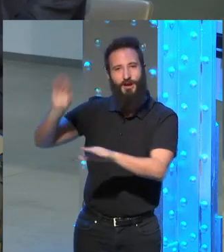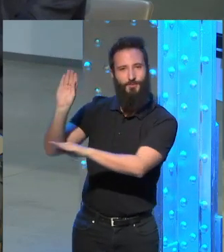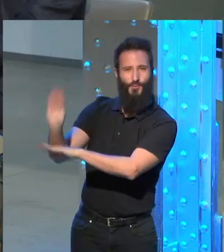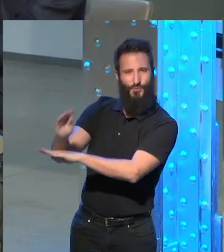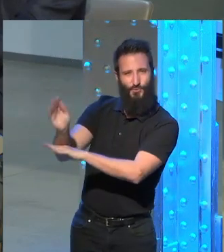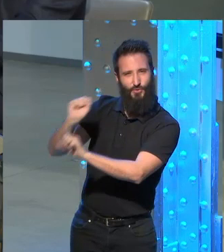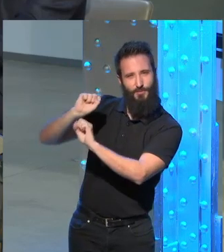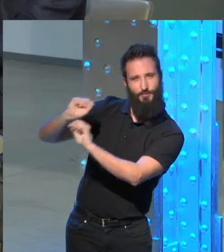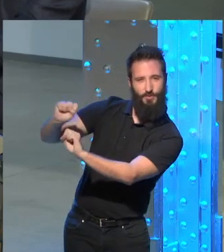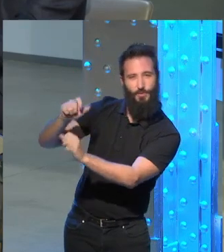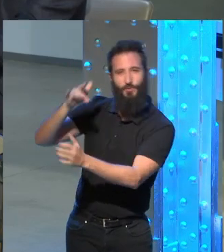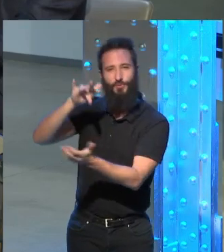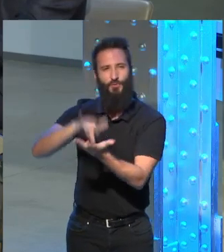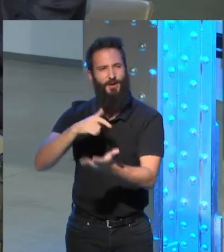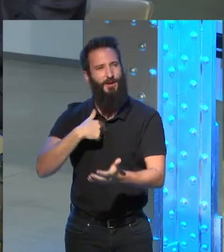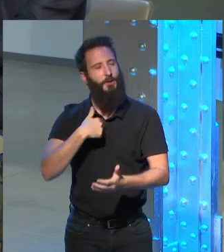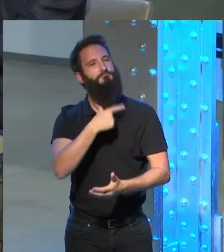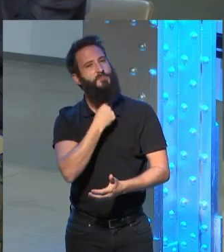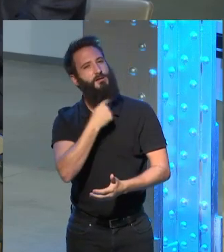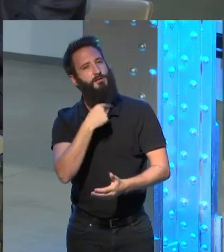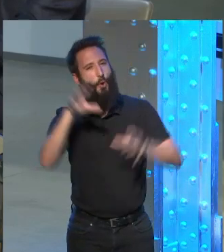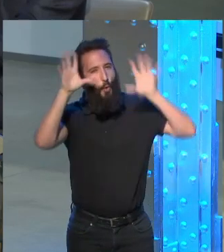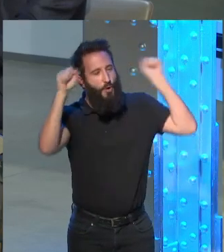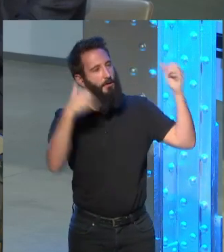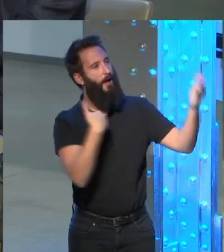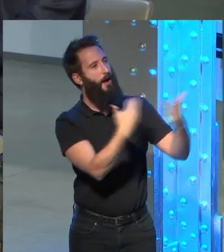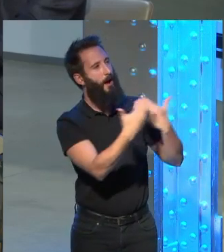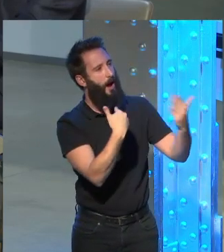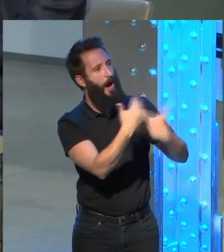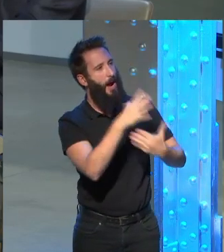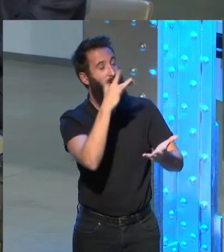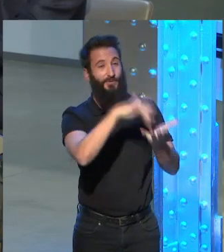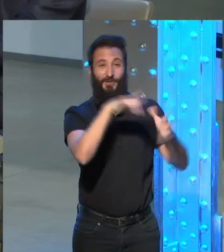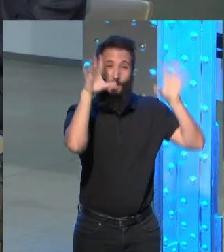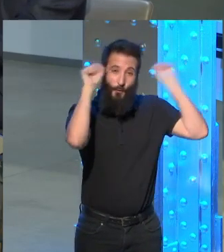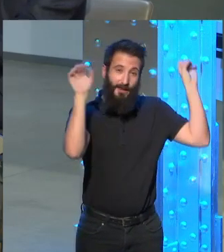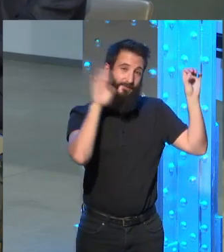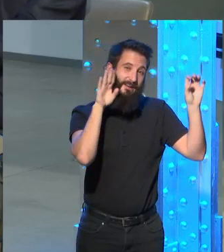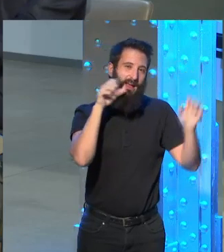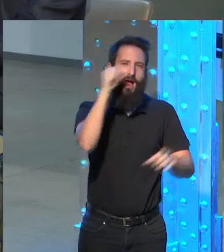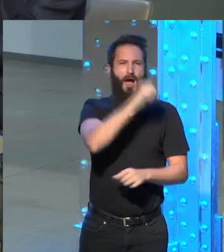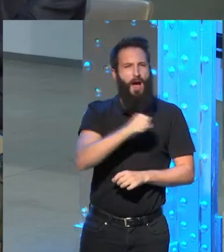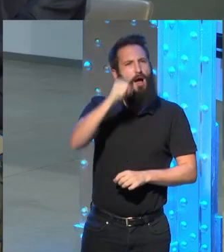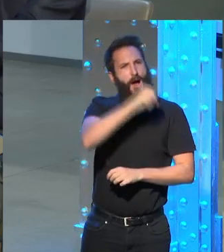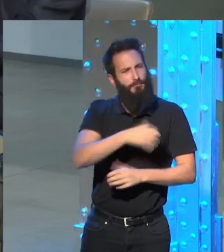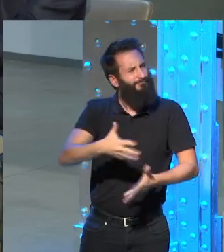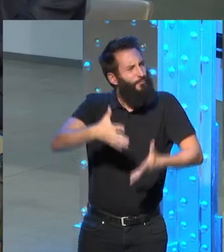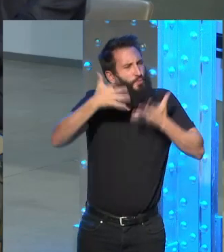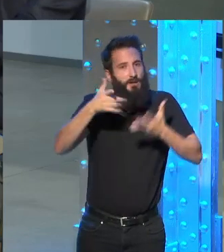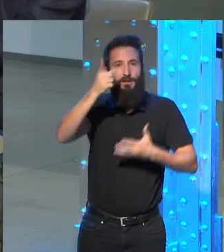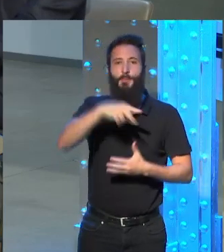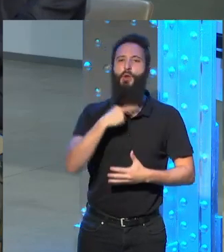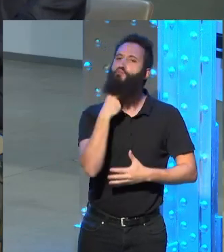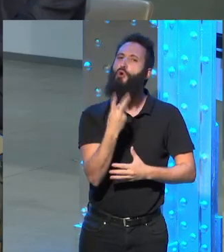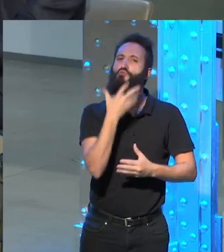y que a mí me gustaba conversar con él porque a este guardia le gustaba cantar y tenía muy bonita voz y